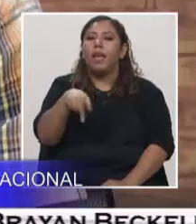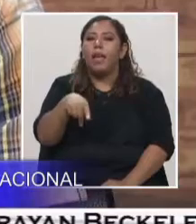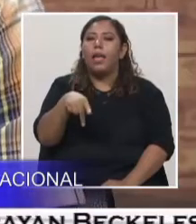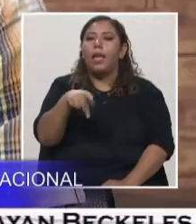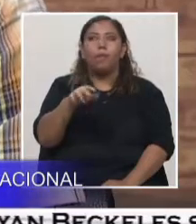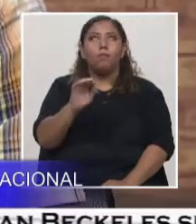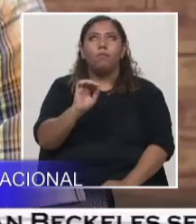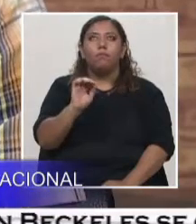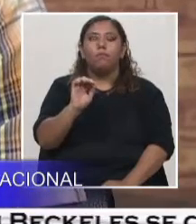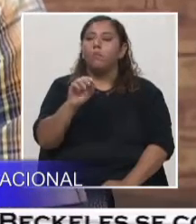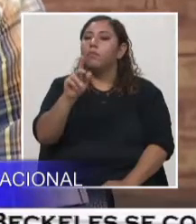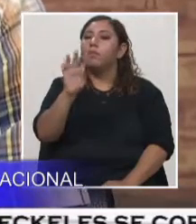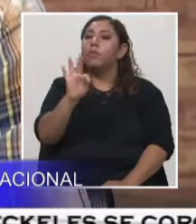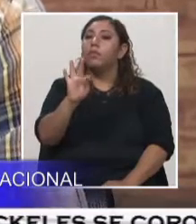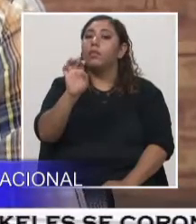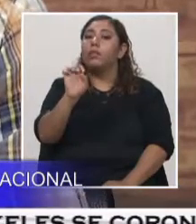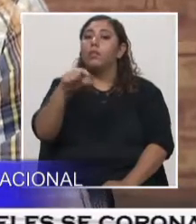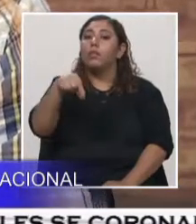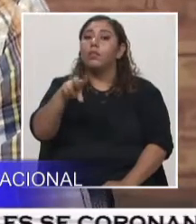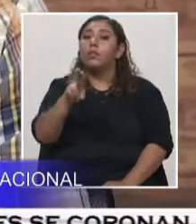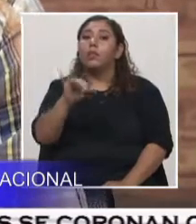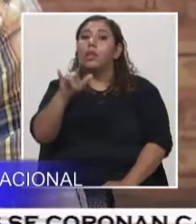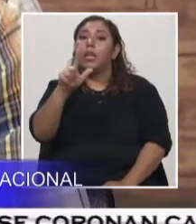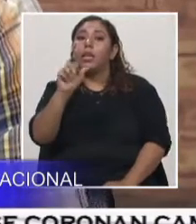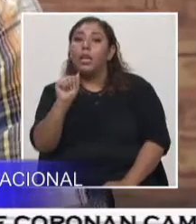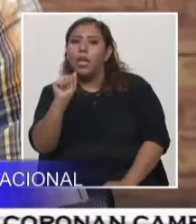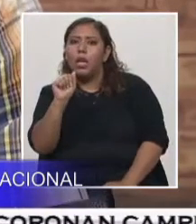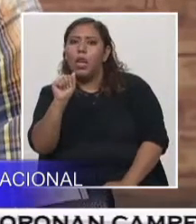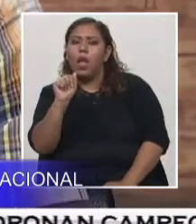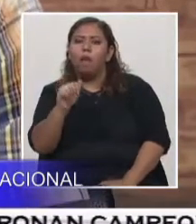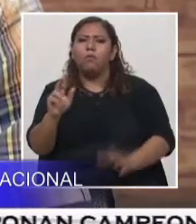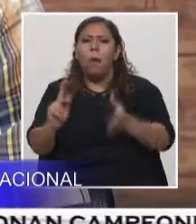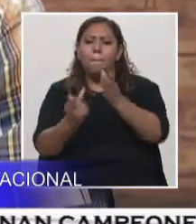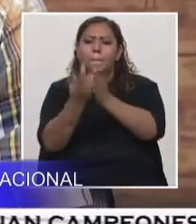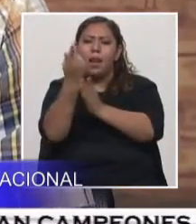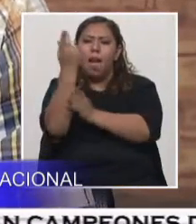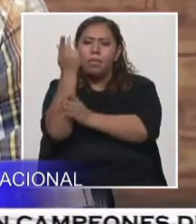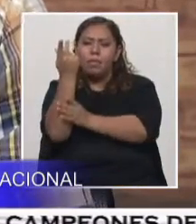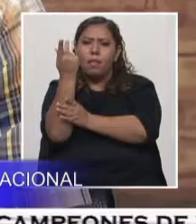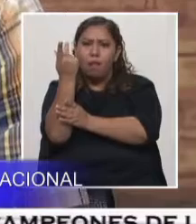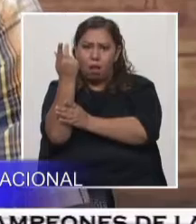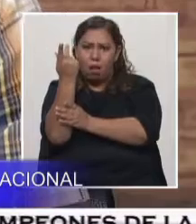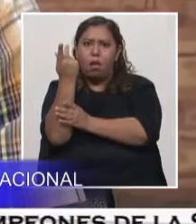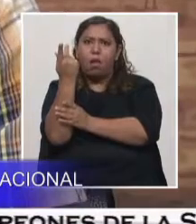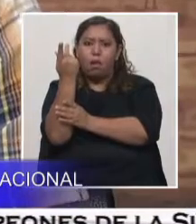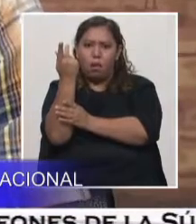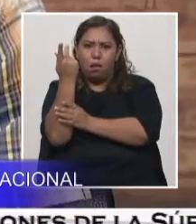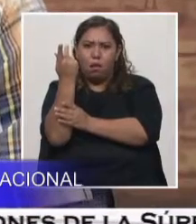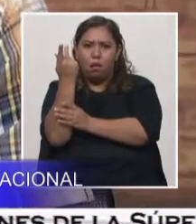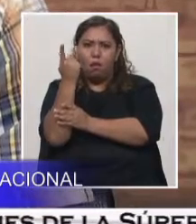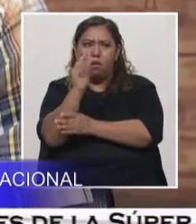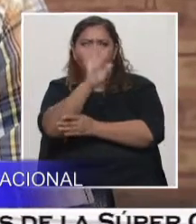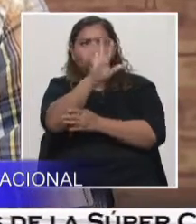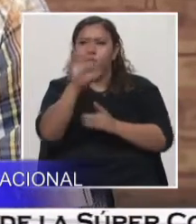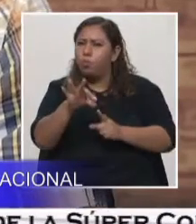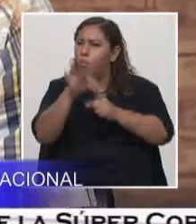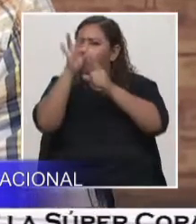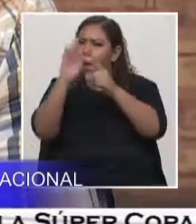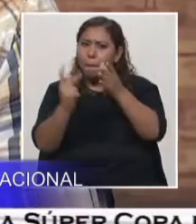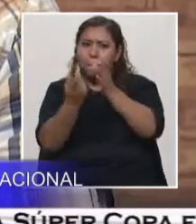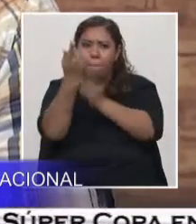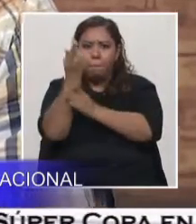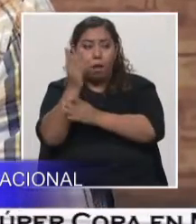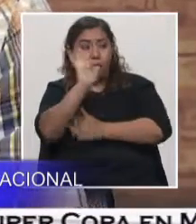Ellos tienen un libro que se llama La geología del ágave. Entonces nosotros como Honduras tenemos